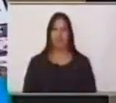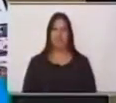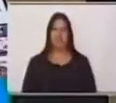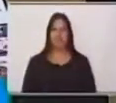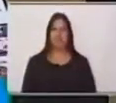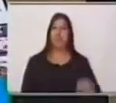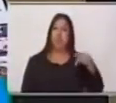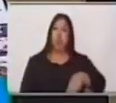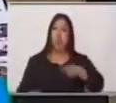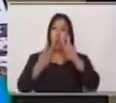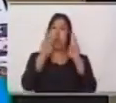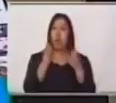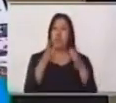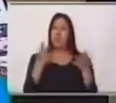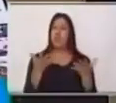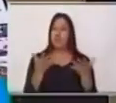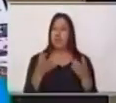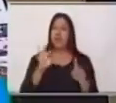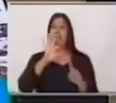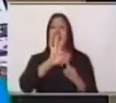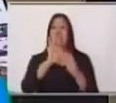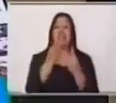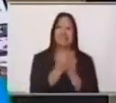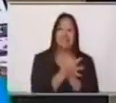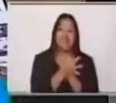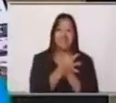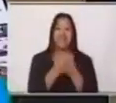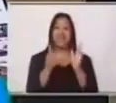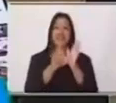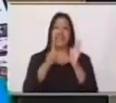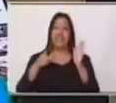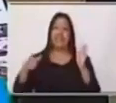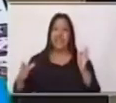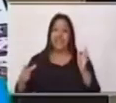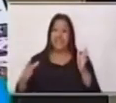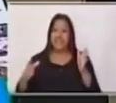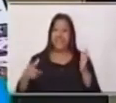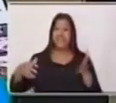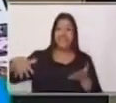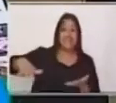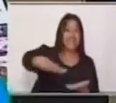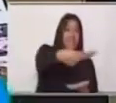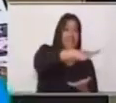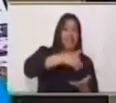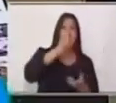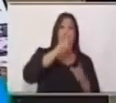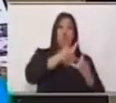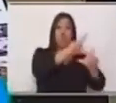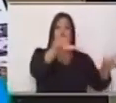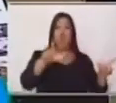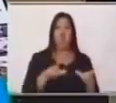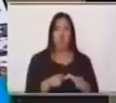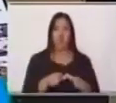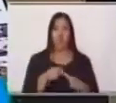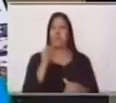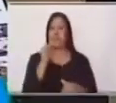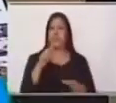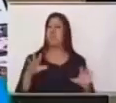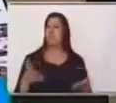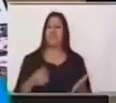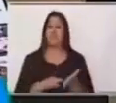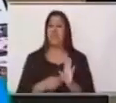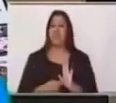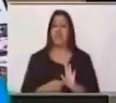compete es tradiciones literarias regionales. ¿Qué son las tradiciones literarias regionales? Son el conjunto de